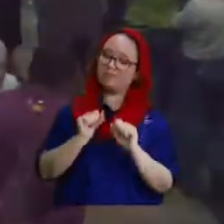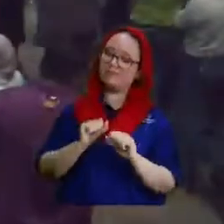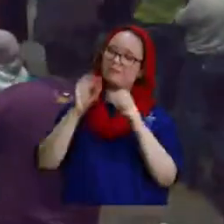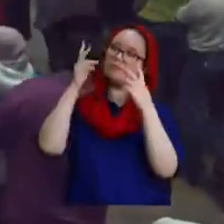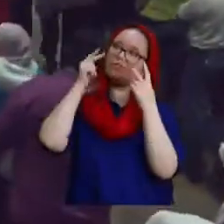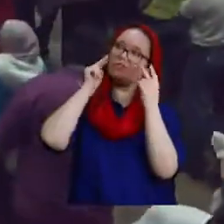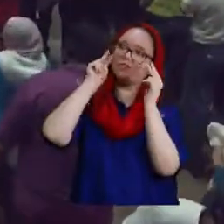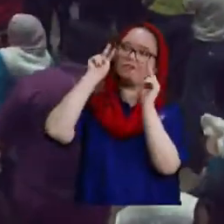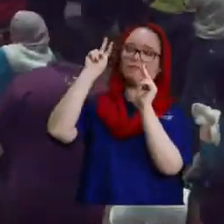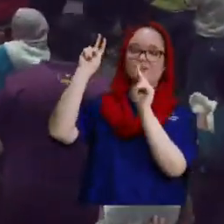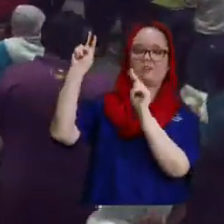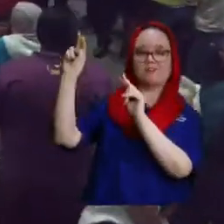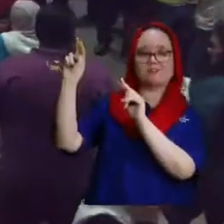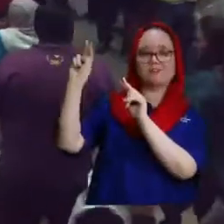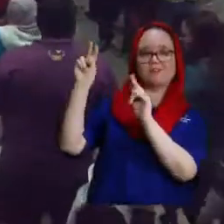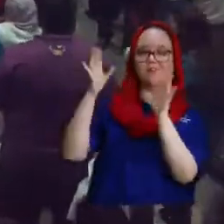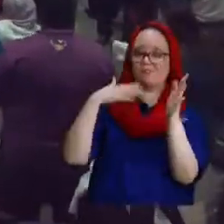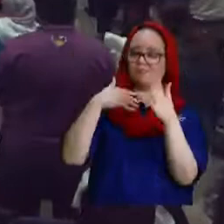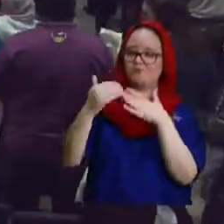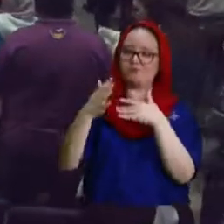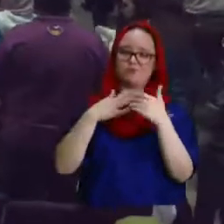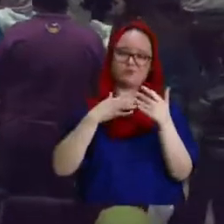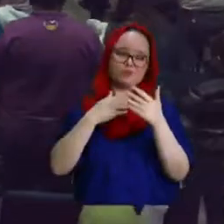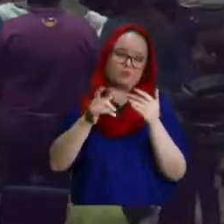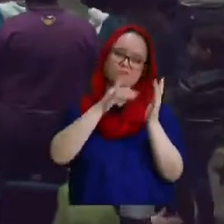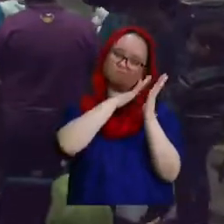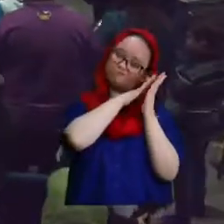vivo en la esperanza de poder te ver